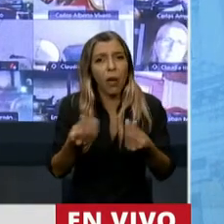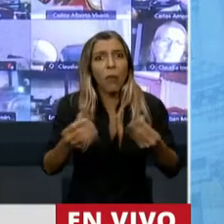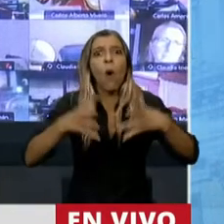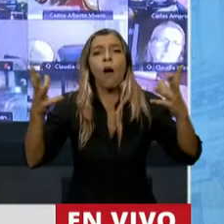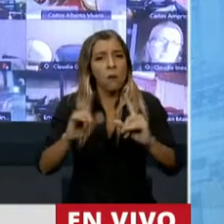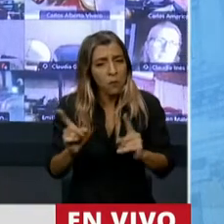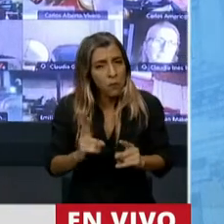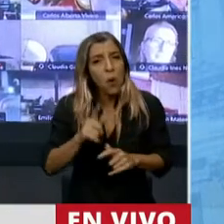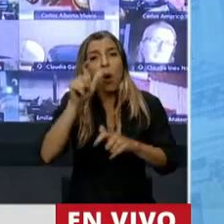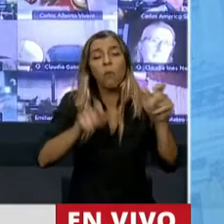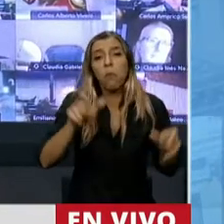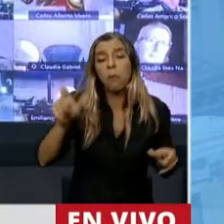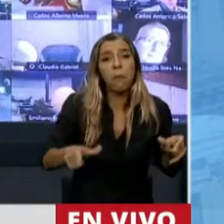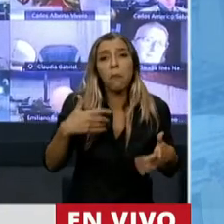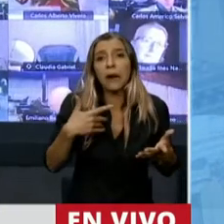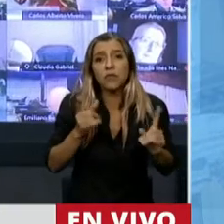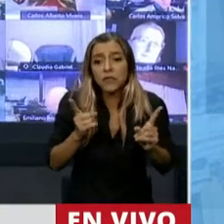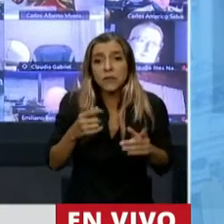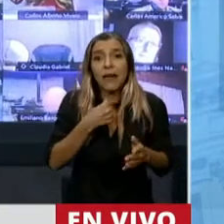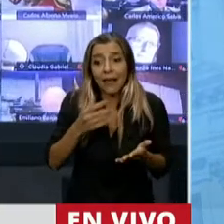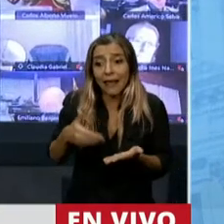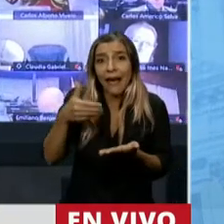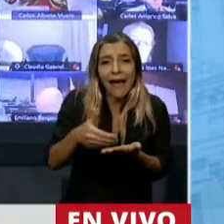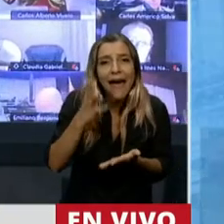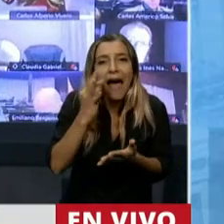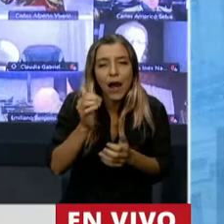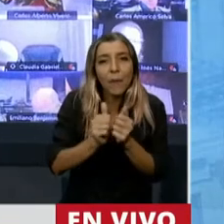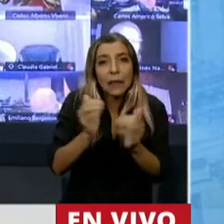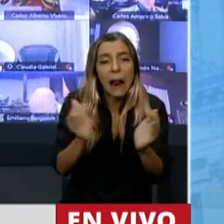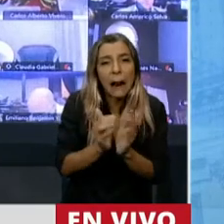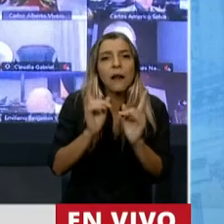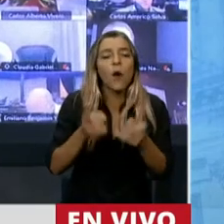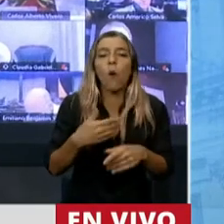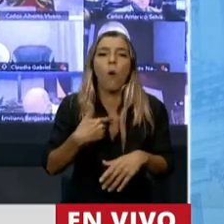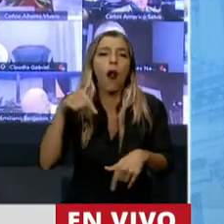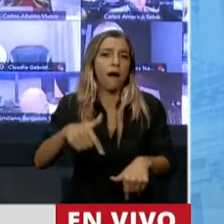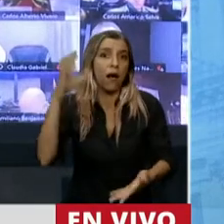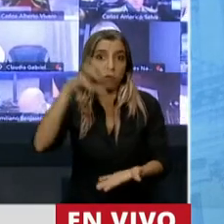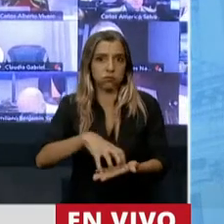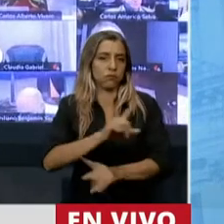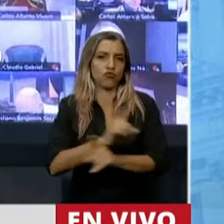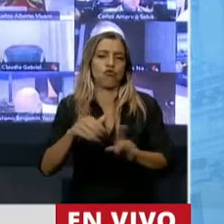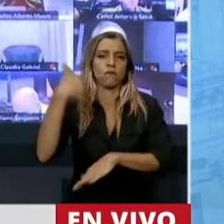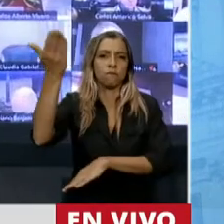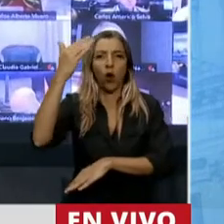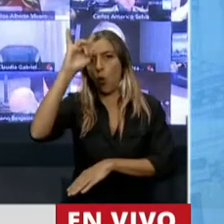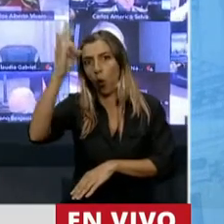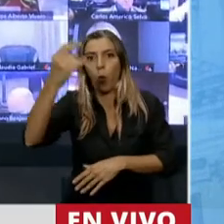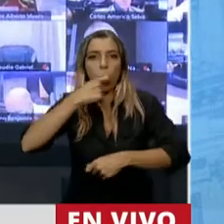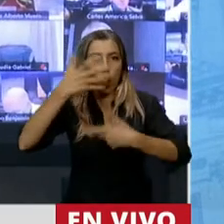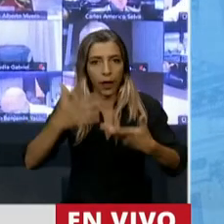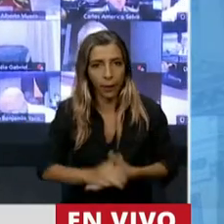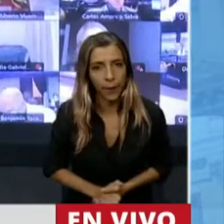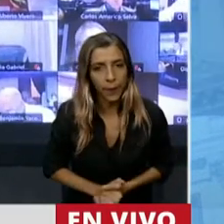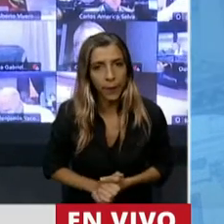Argentina hacia Uruguay, por ejemplo. Esta es a las claras una medida demagógica. Y como